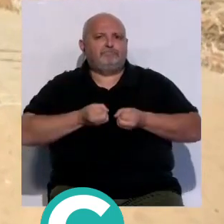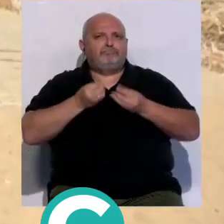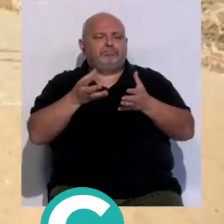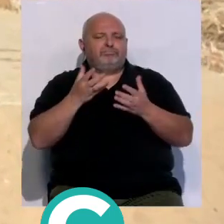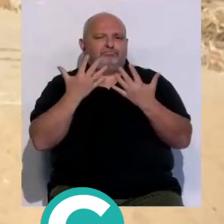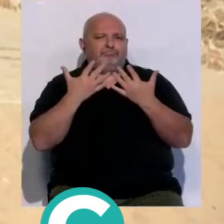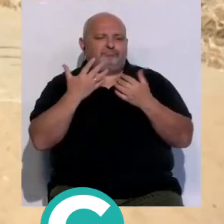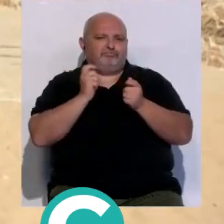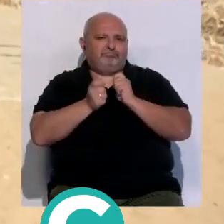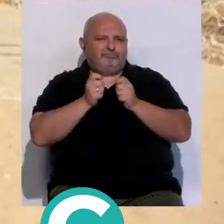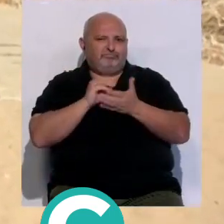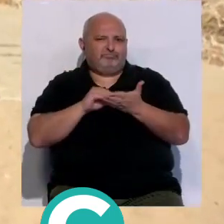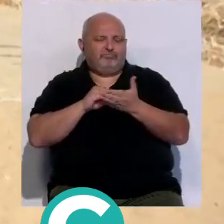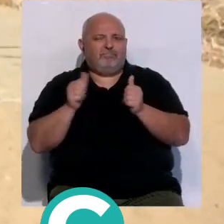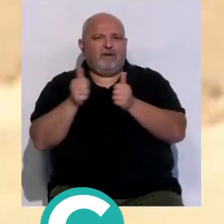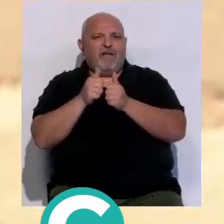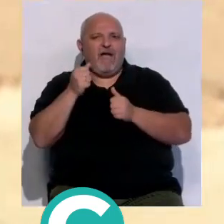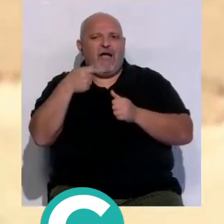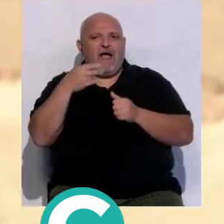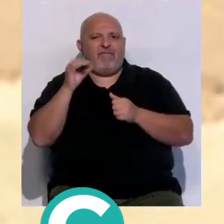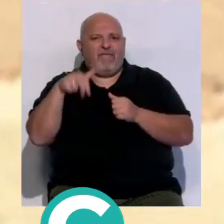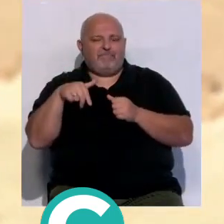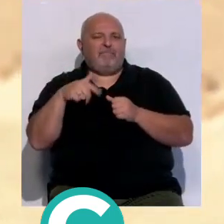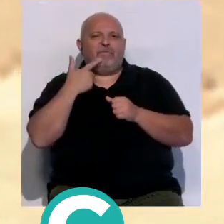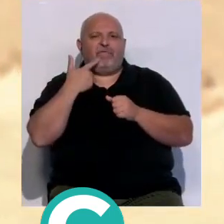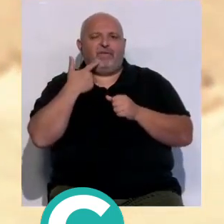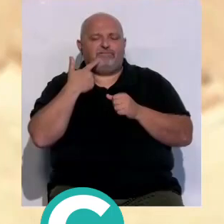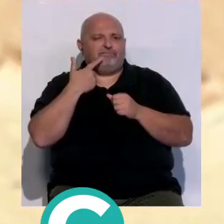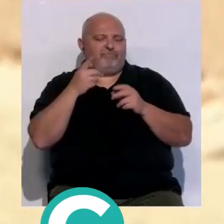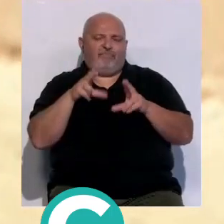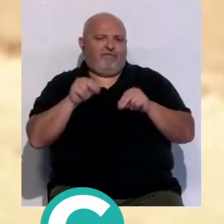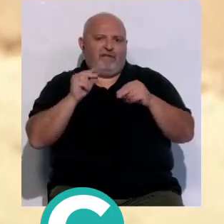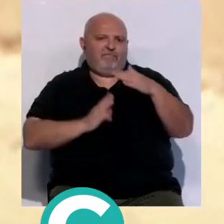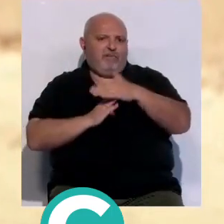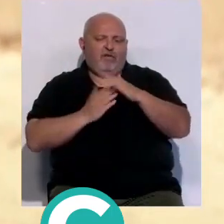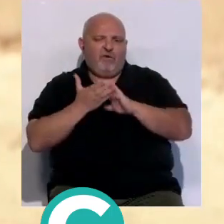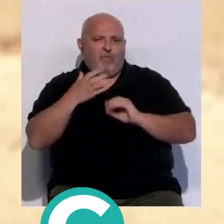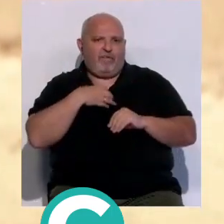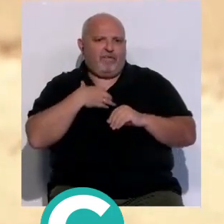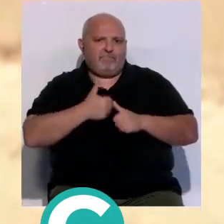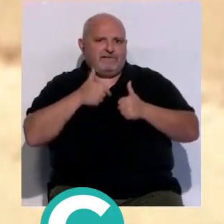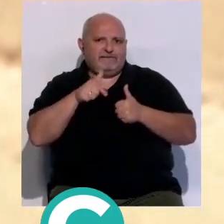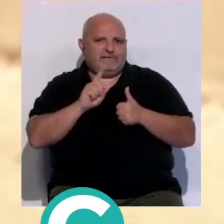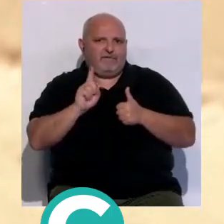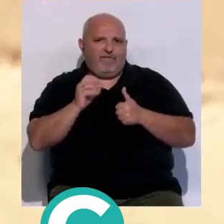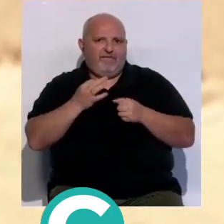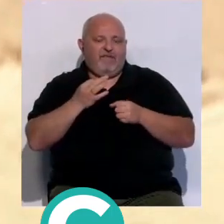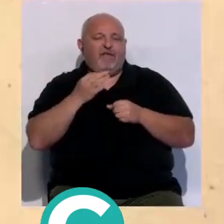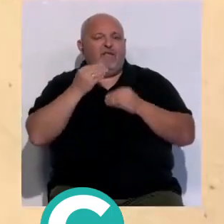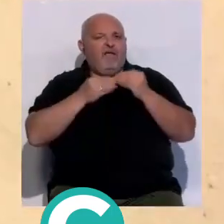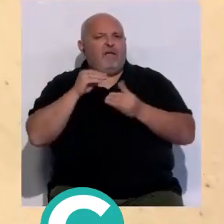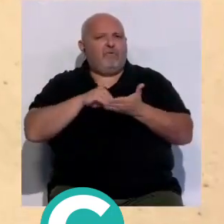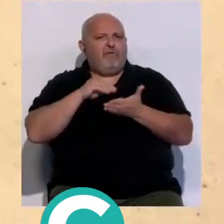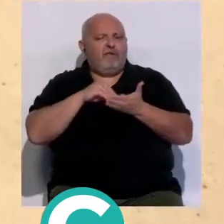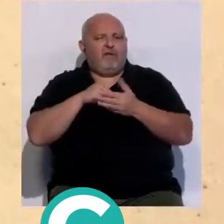medios de comunicación junto a representantes de Agade para apoyar sus demandas de cese de las obras según ha explicado José María González en varias